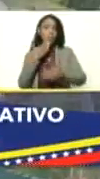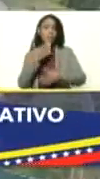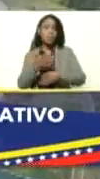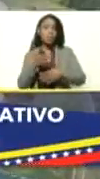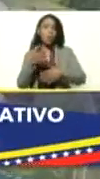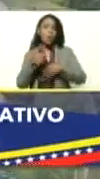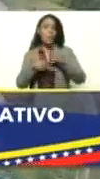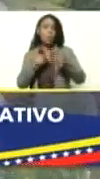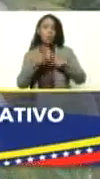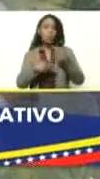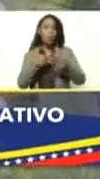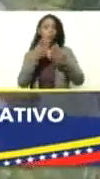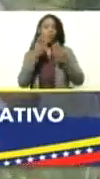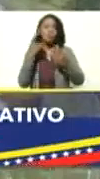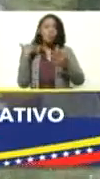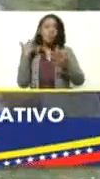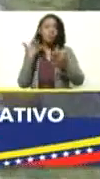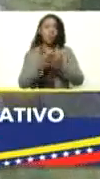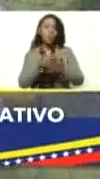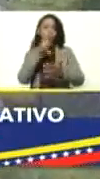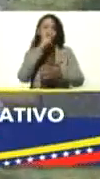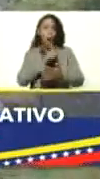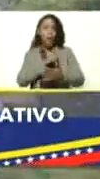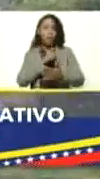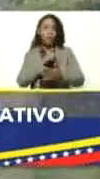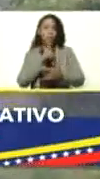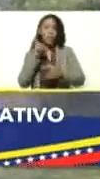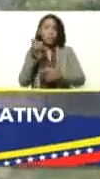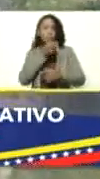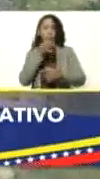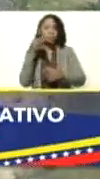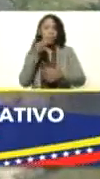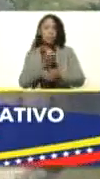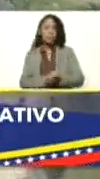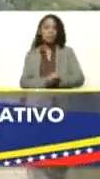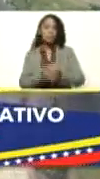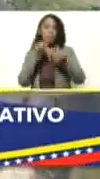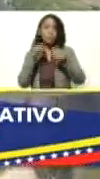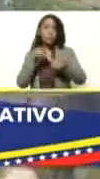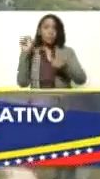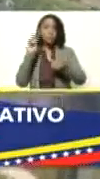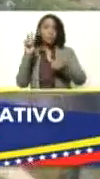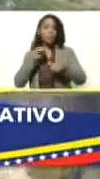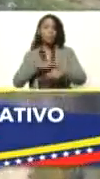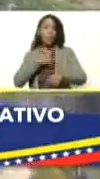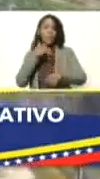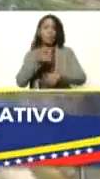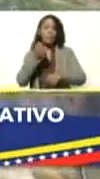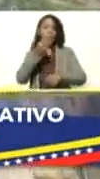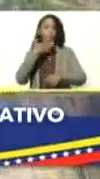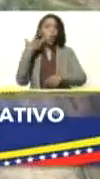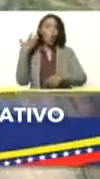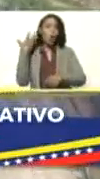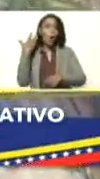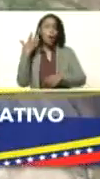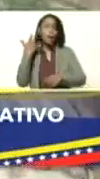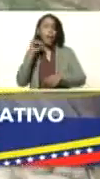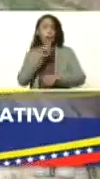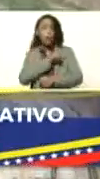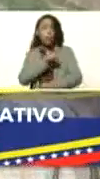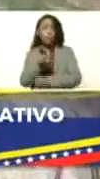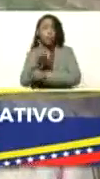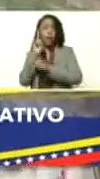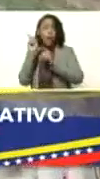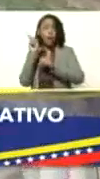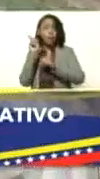producir durante muchos años y ser muy eficientes. Hoy Venezuela puede decir con orgullo que cumple con esas